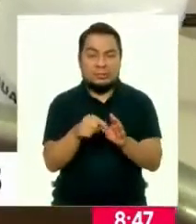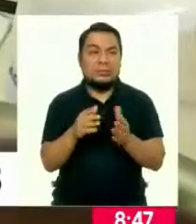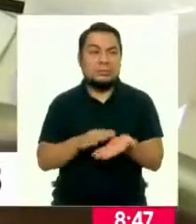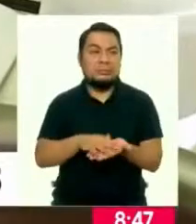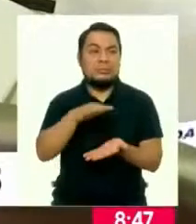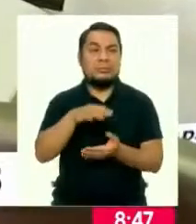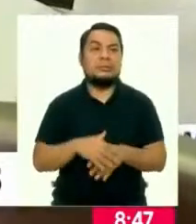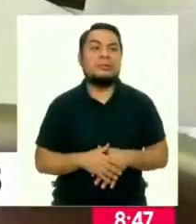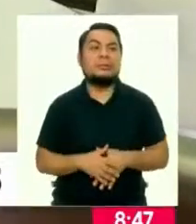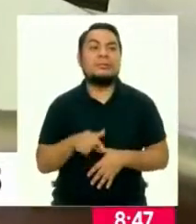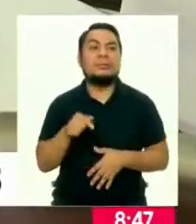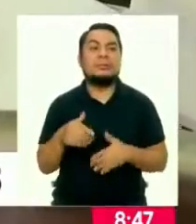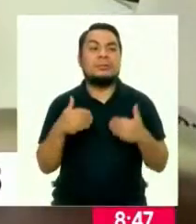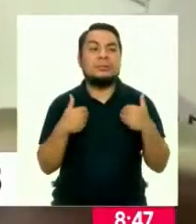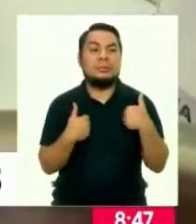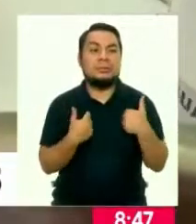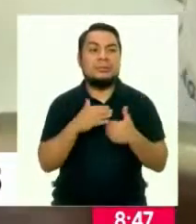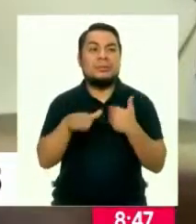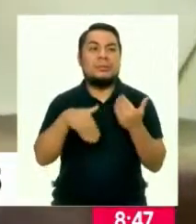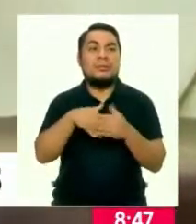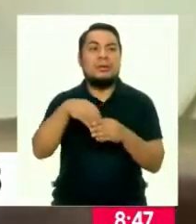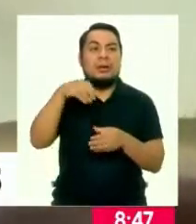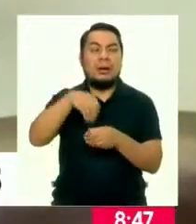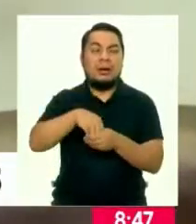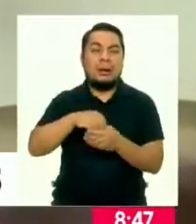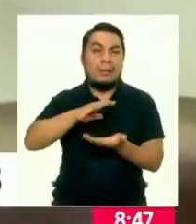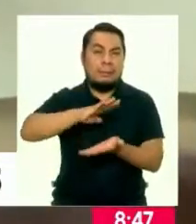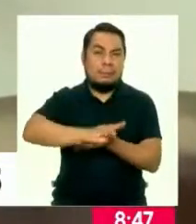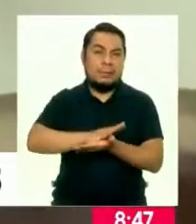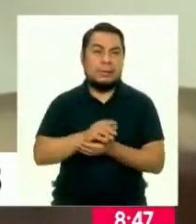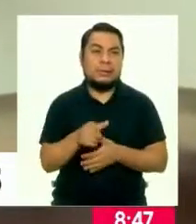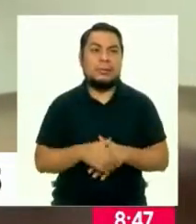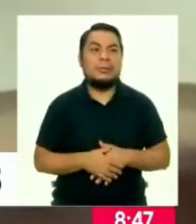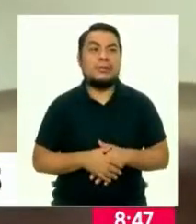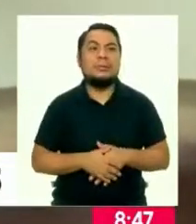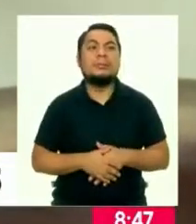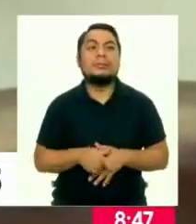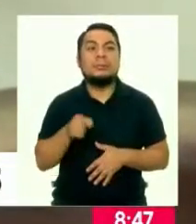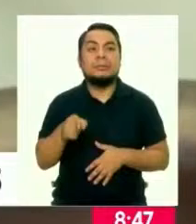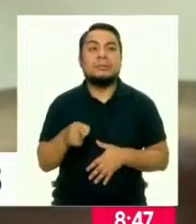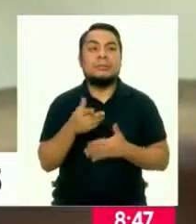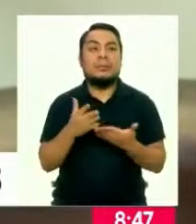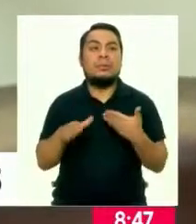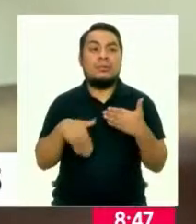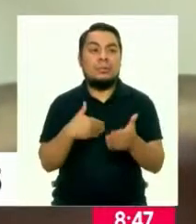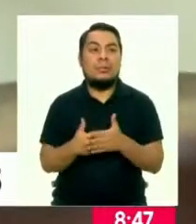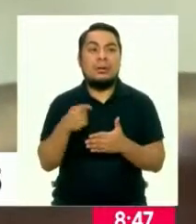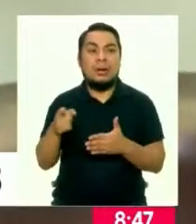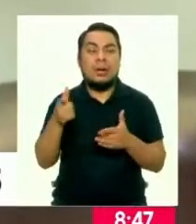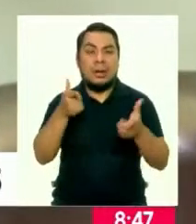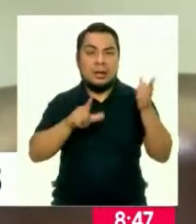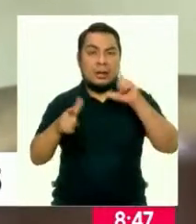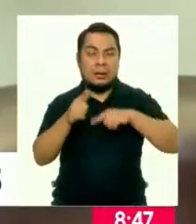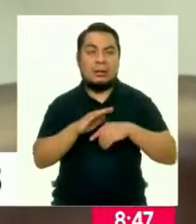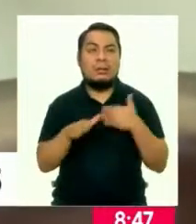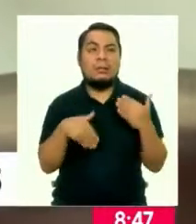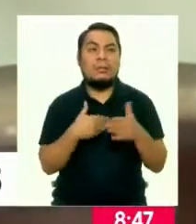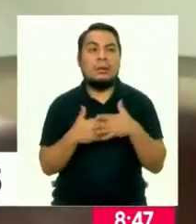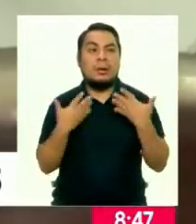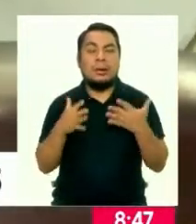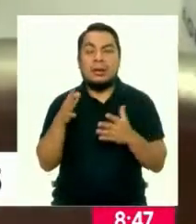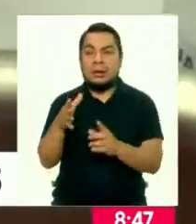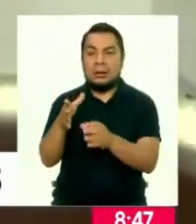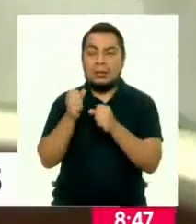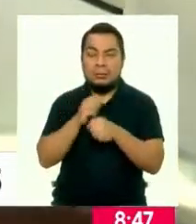cantidad, lo cual va a ser termoprensado, ¿no? En este equipo, a nivel de laboratorio, porque todo lo que estamos